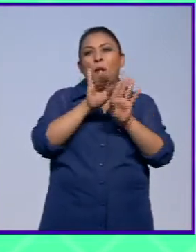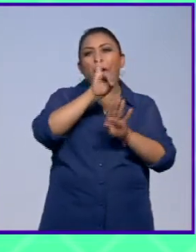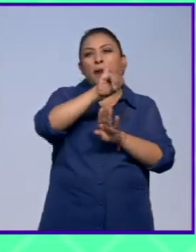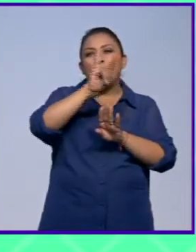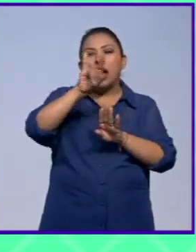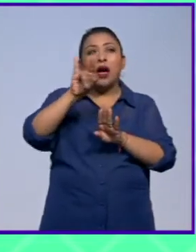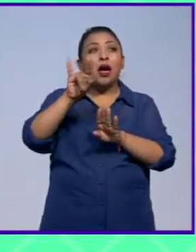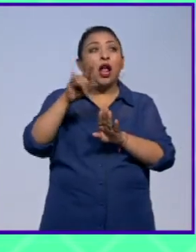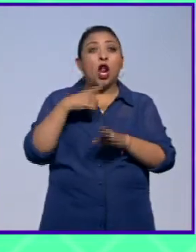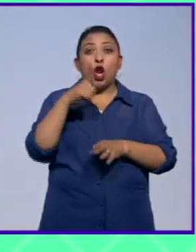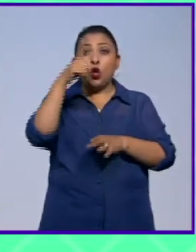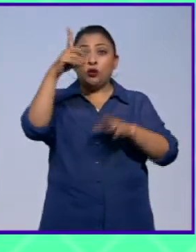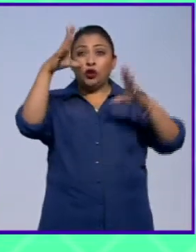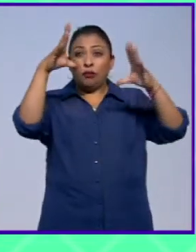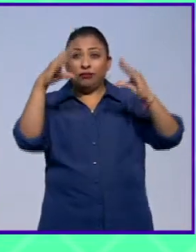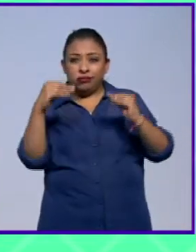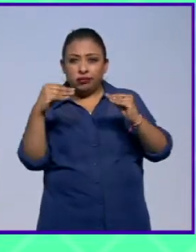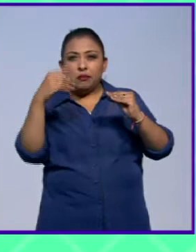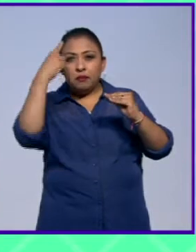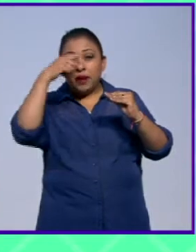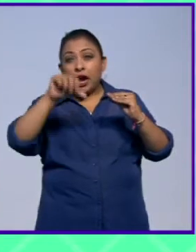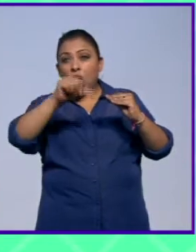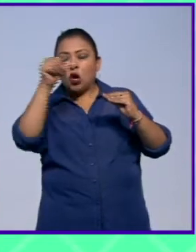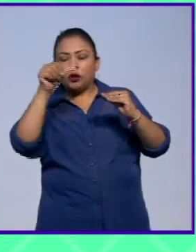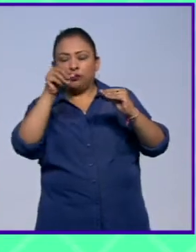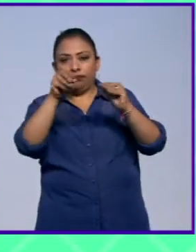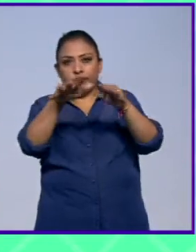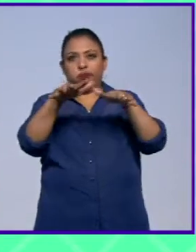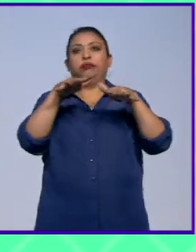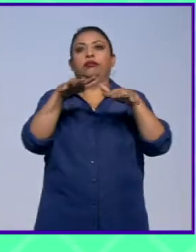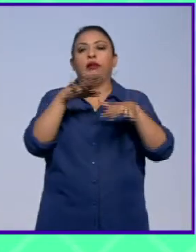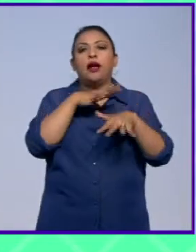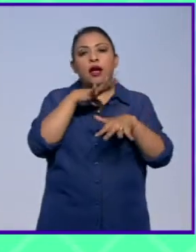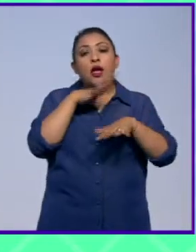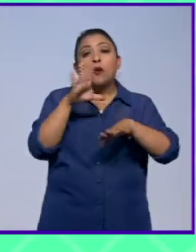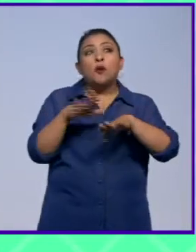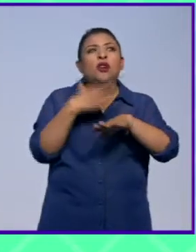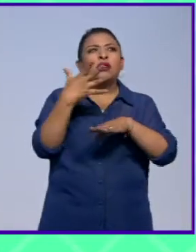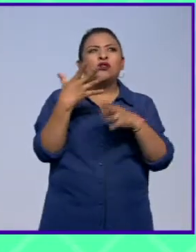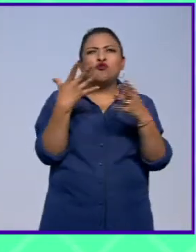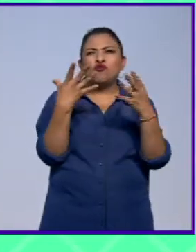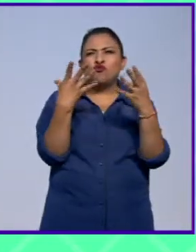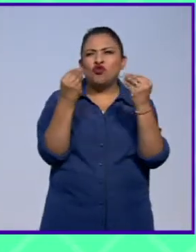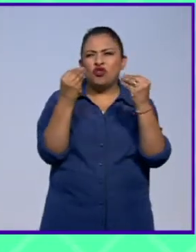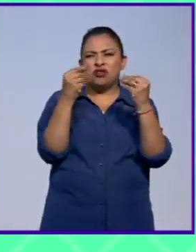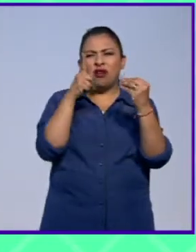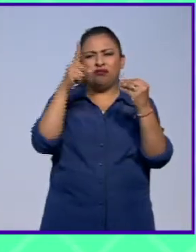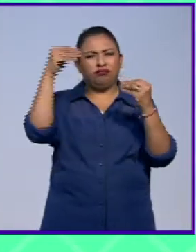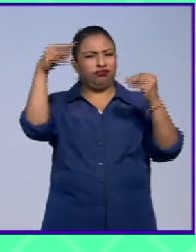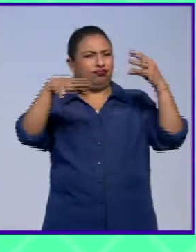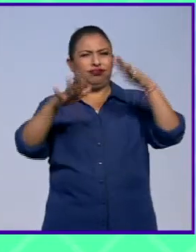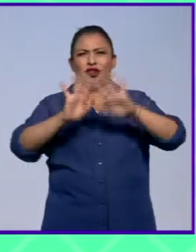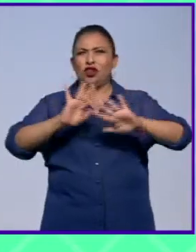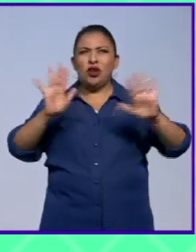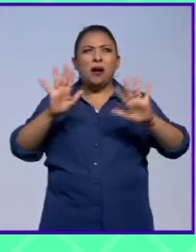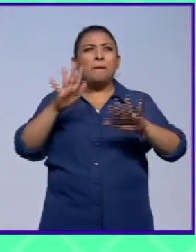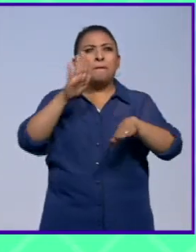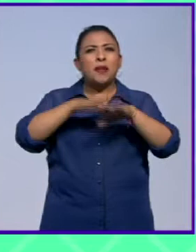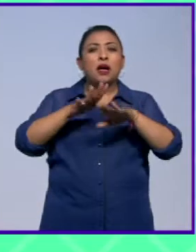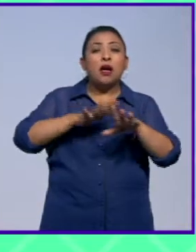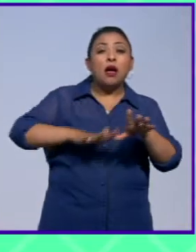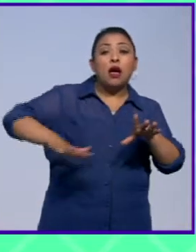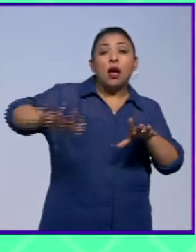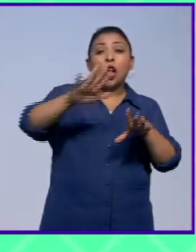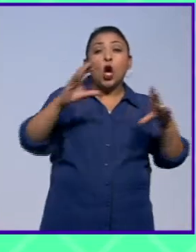Esa ausencia de luz es para que ello o otro exista. Por eso no hay tanta tampoco. Si hay más espacio